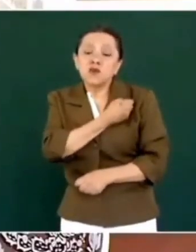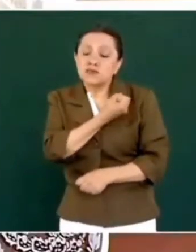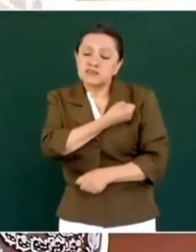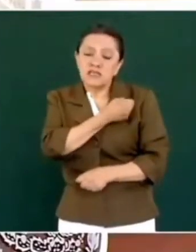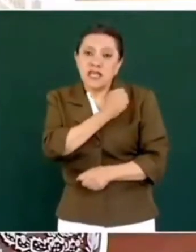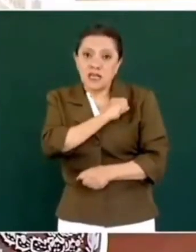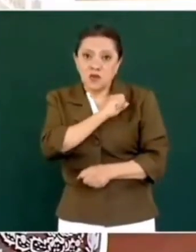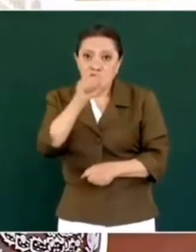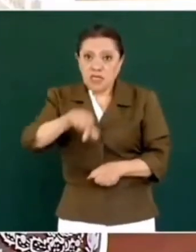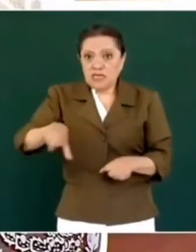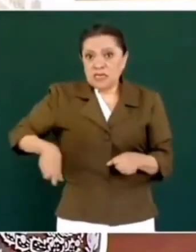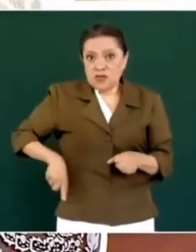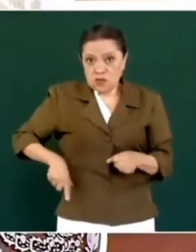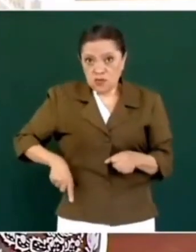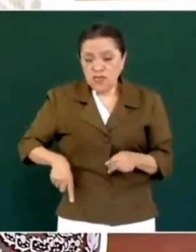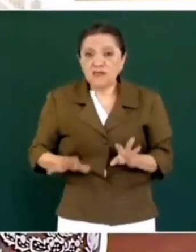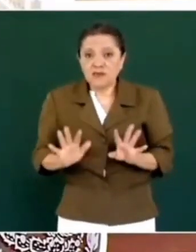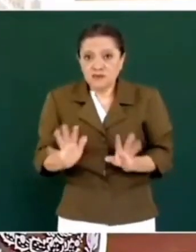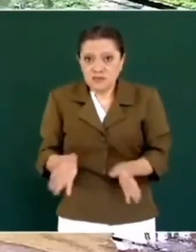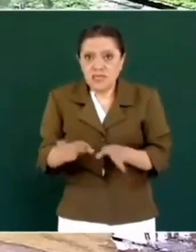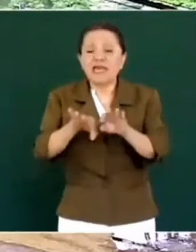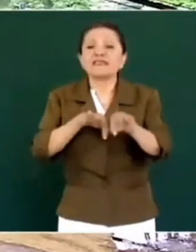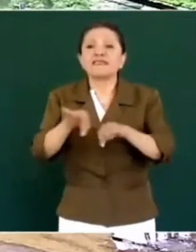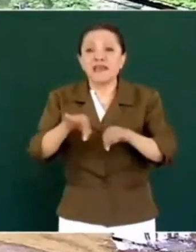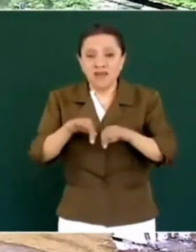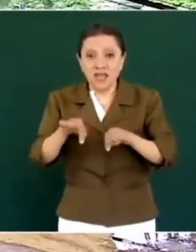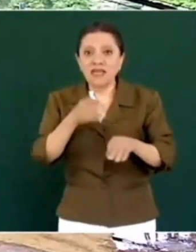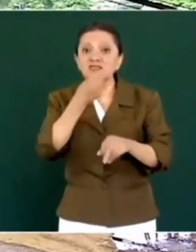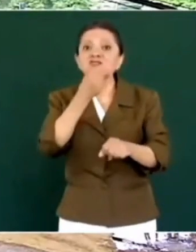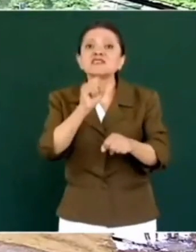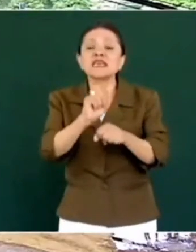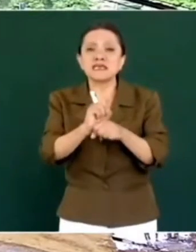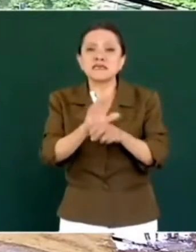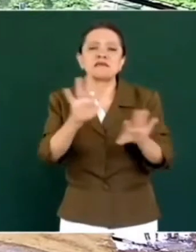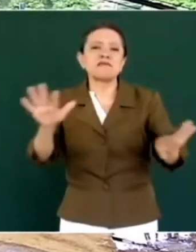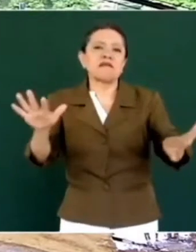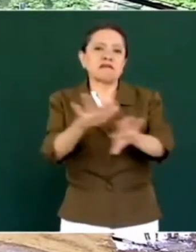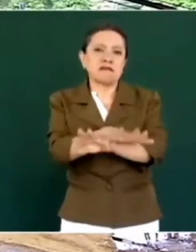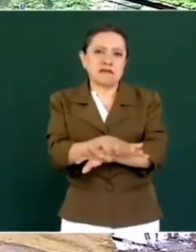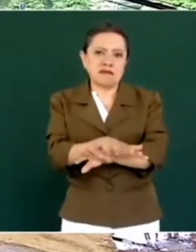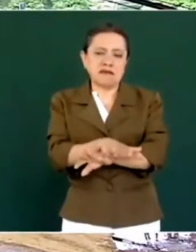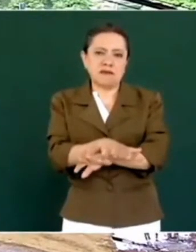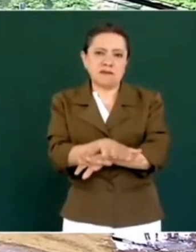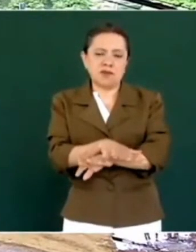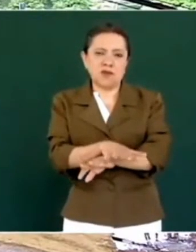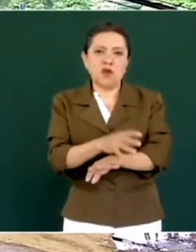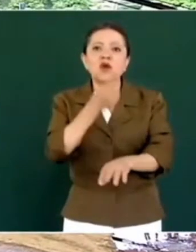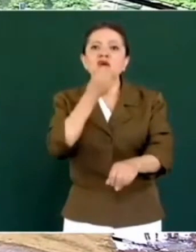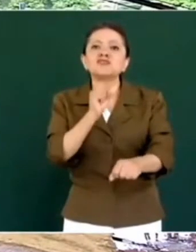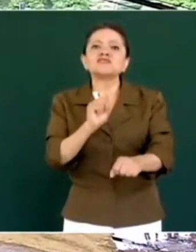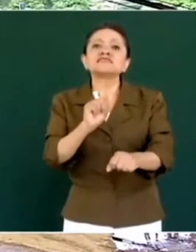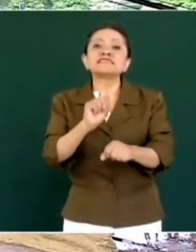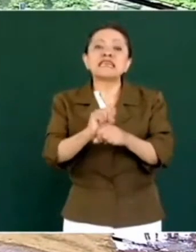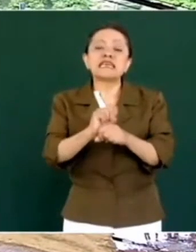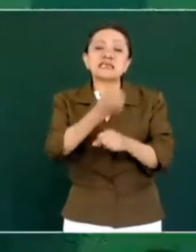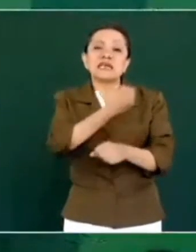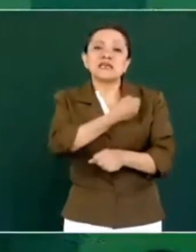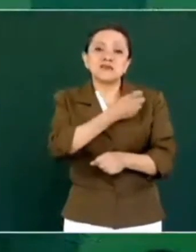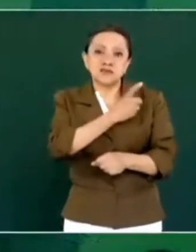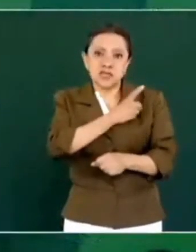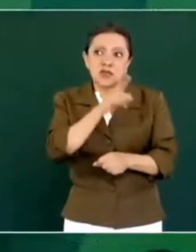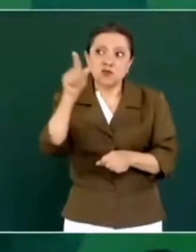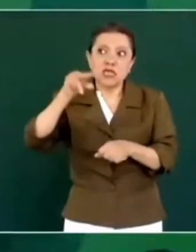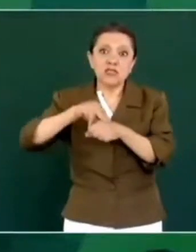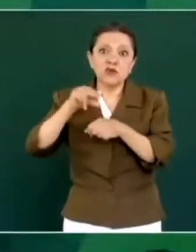federal. Ya se mudó el secretario de Salud, el doctor